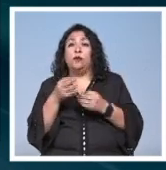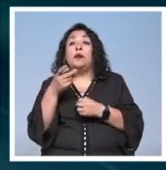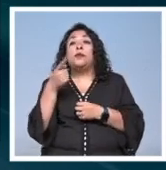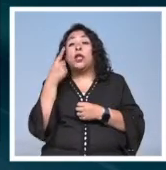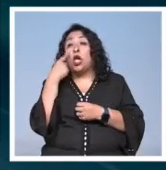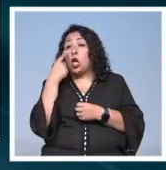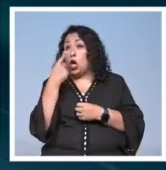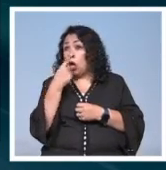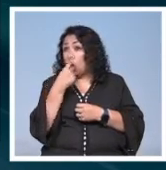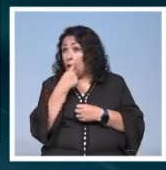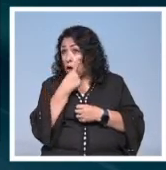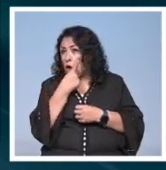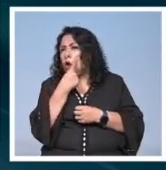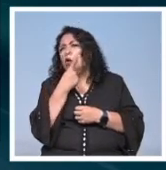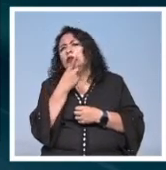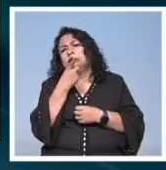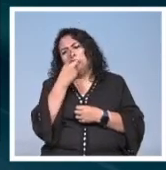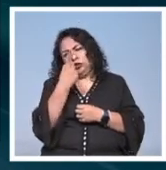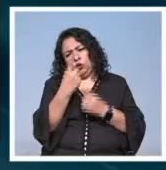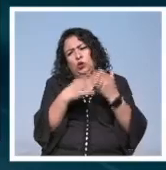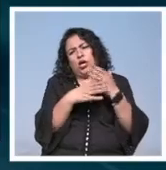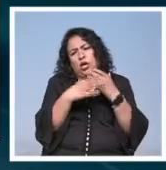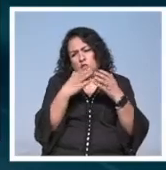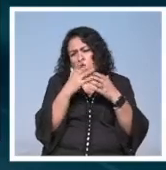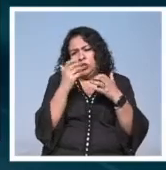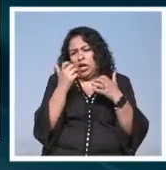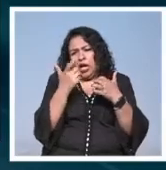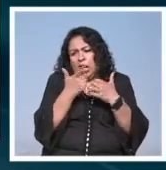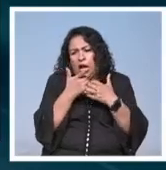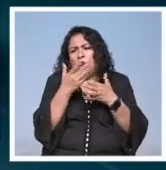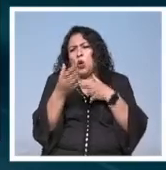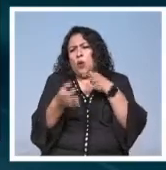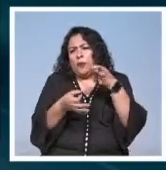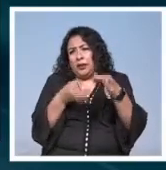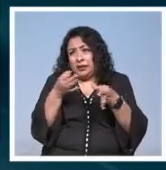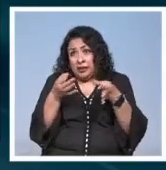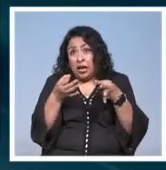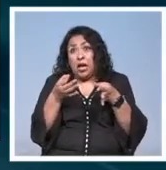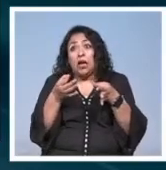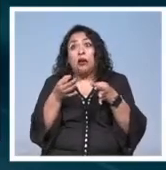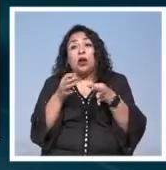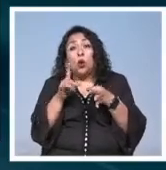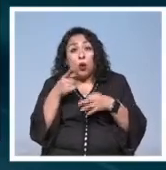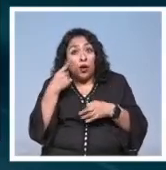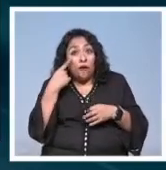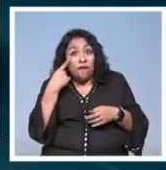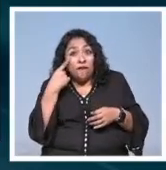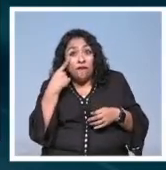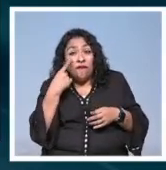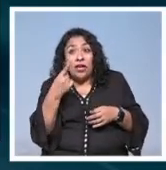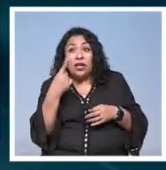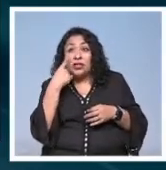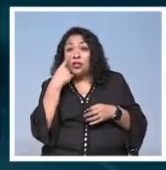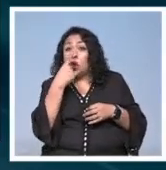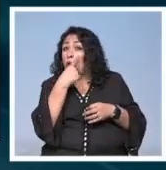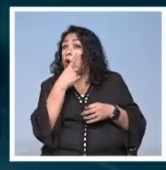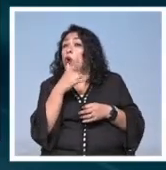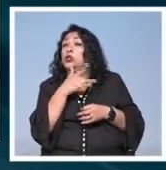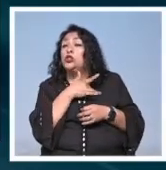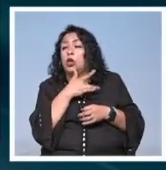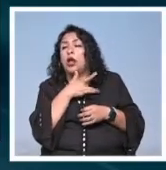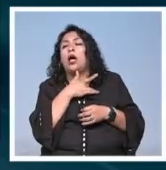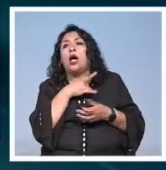los ojos te dice una cosa, te dice algo, te manda un mensaje, pero cuando lo ves con los ojos de tu corazón